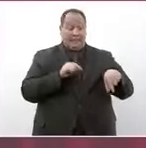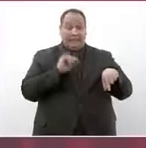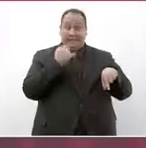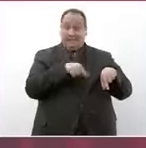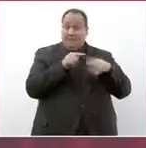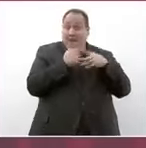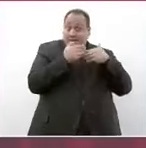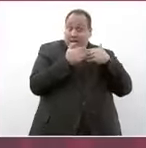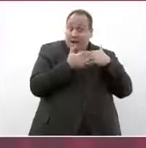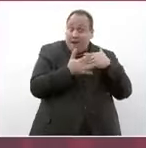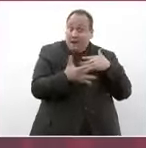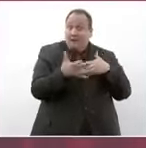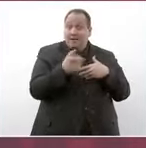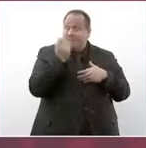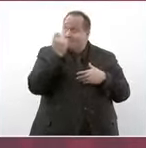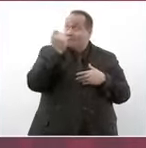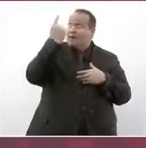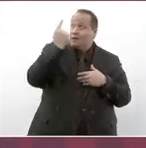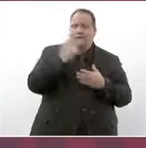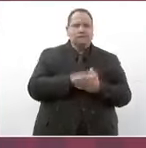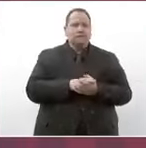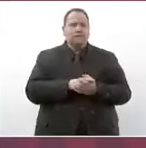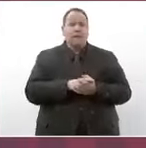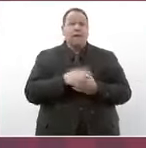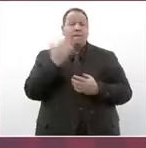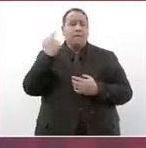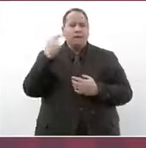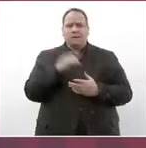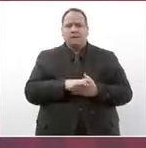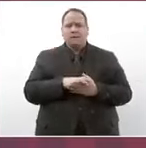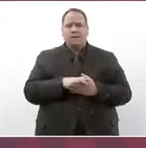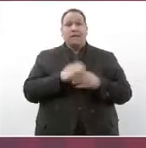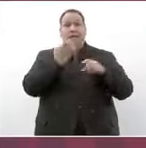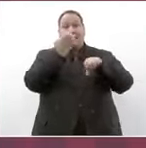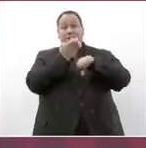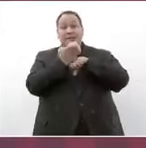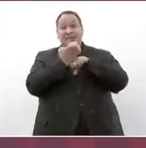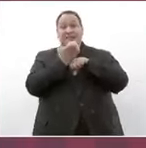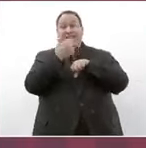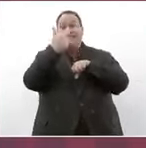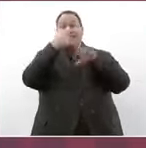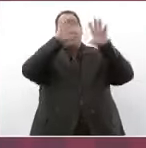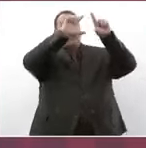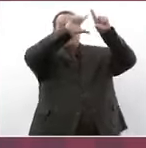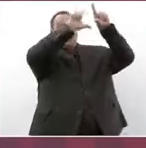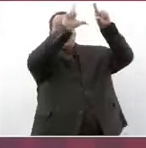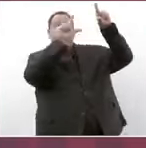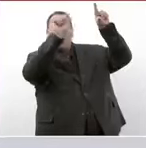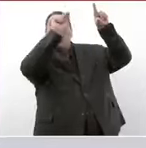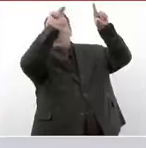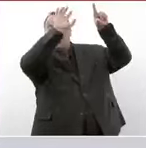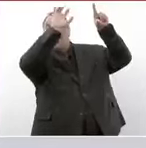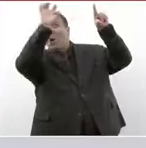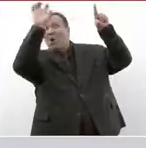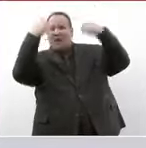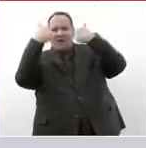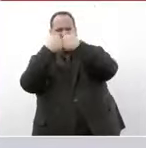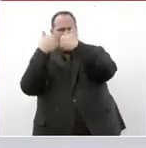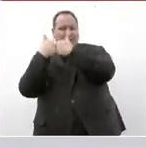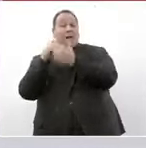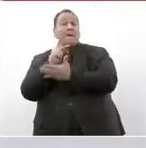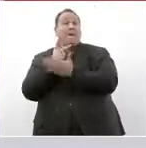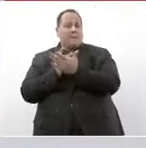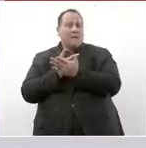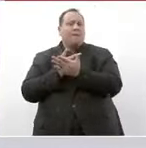para siete estados fronterizos nace el programa